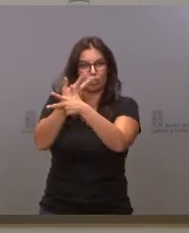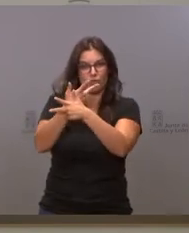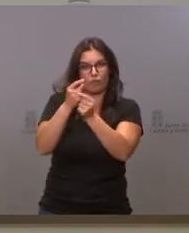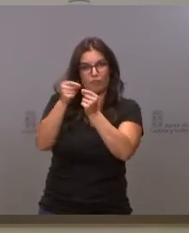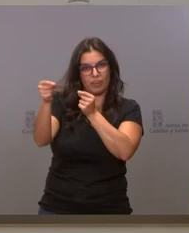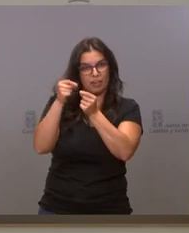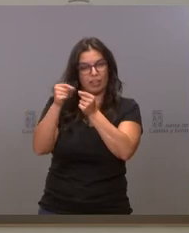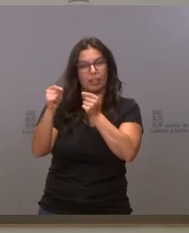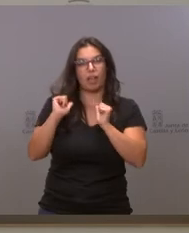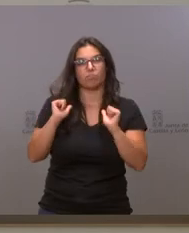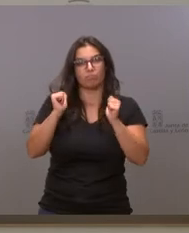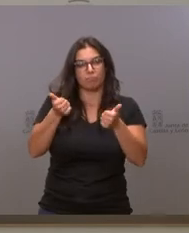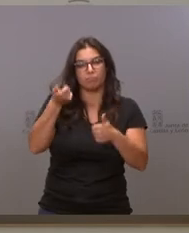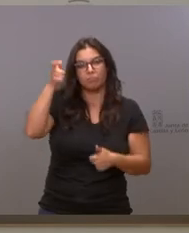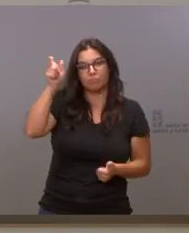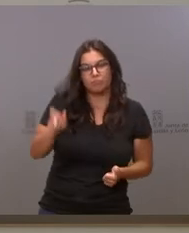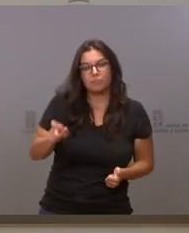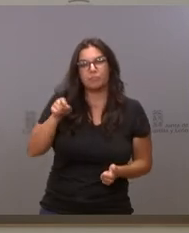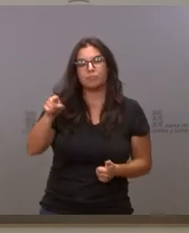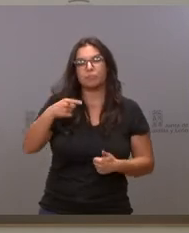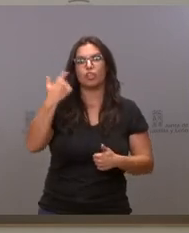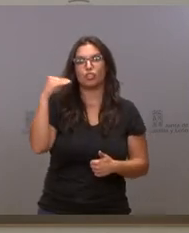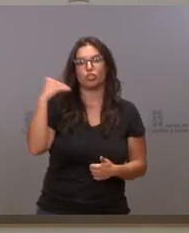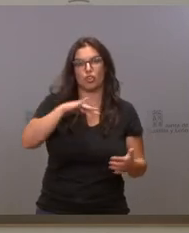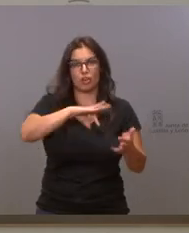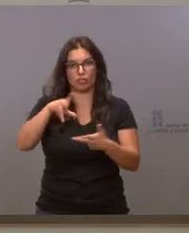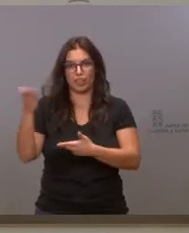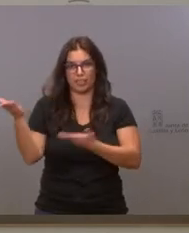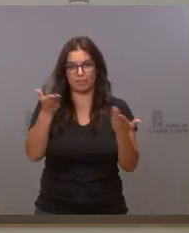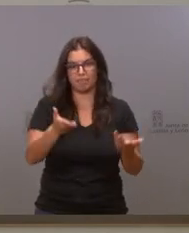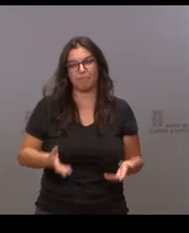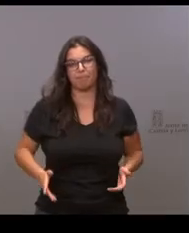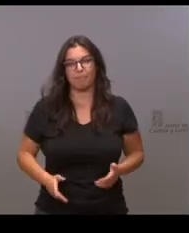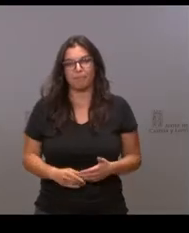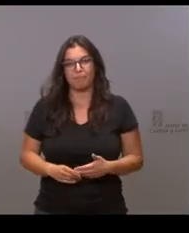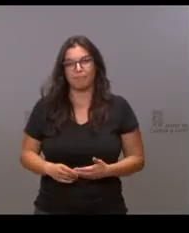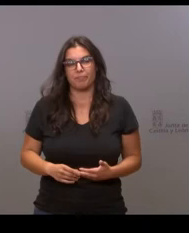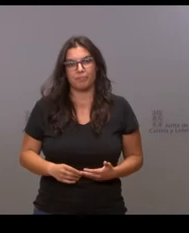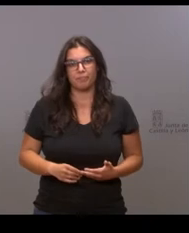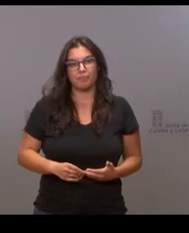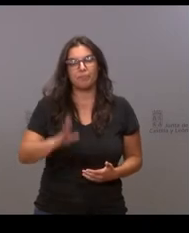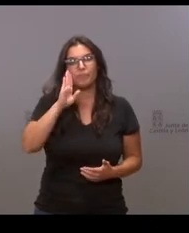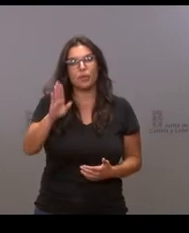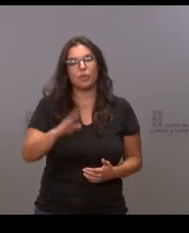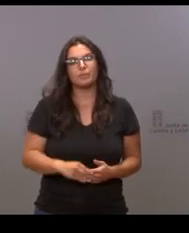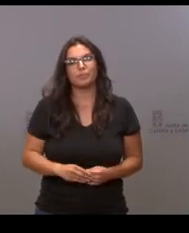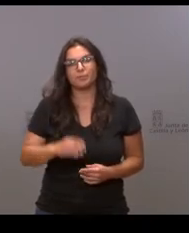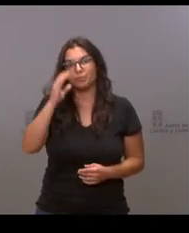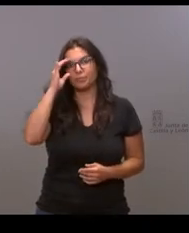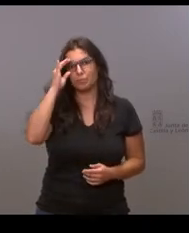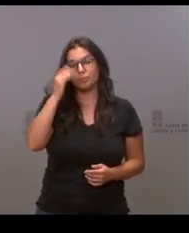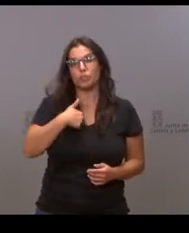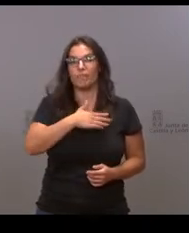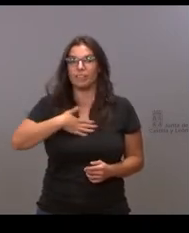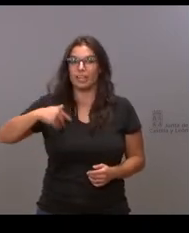que vamos a iniciarlo con Sergio García de Soria Noticias. Adelante, Sergio. Hola, muy buenas. Yo quería, en